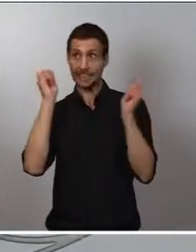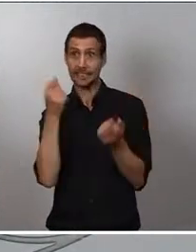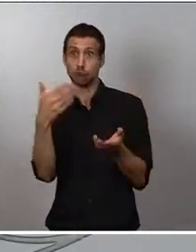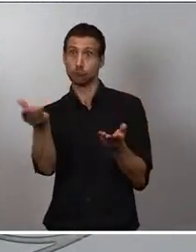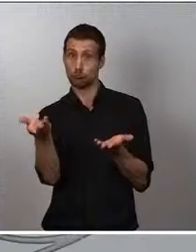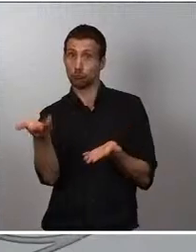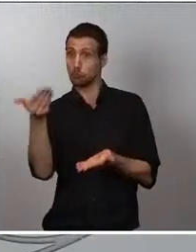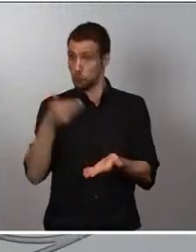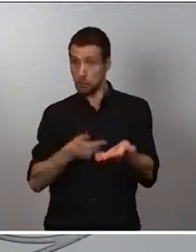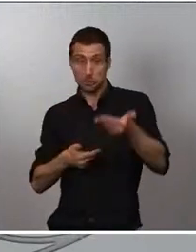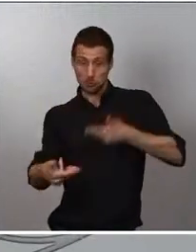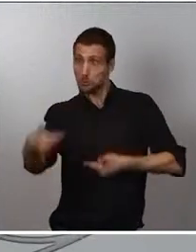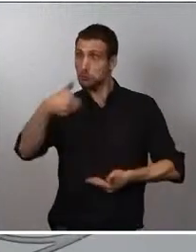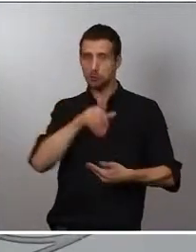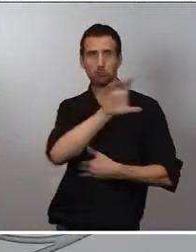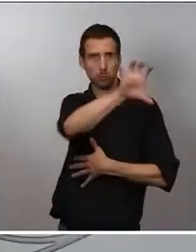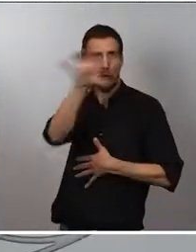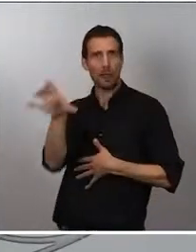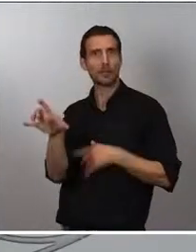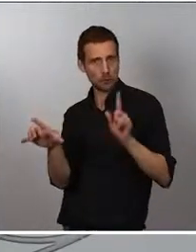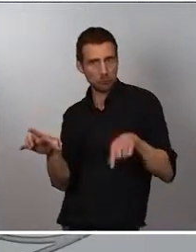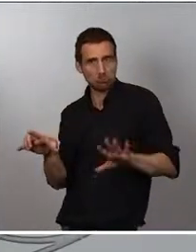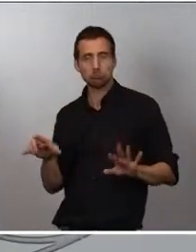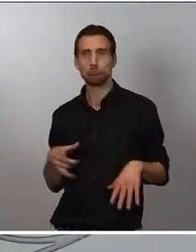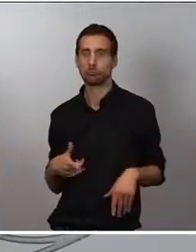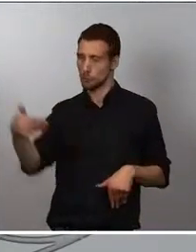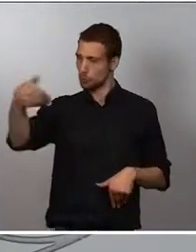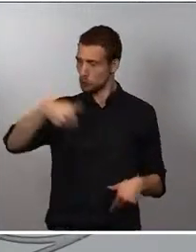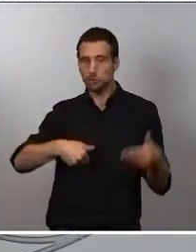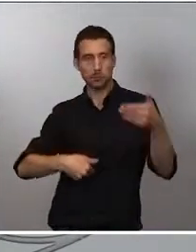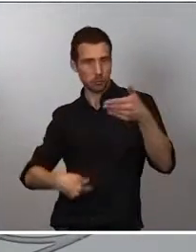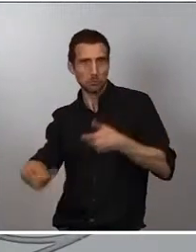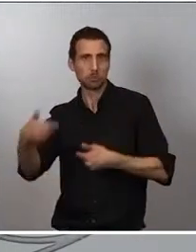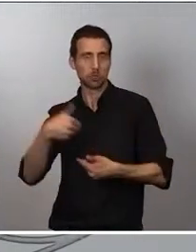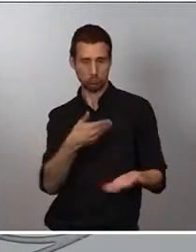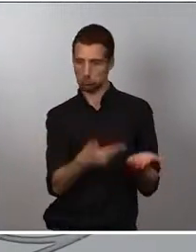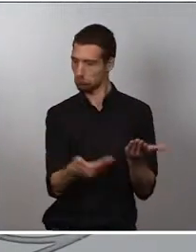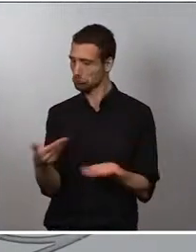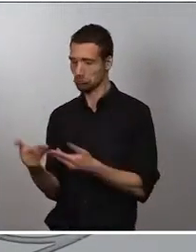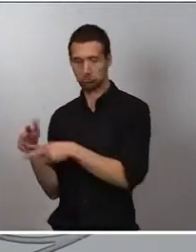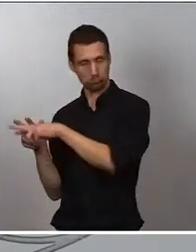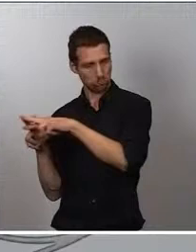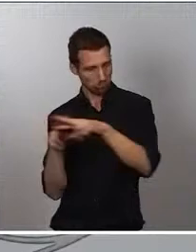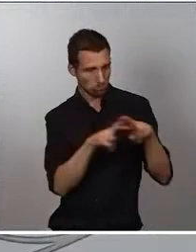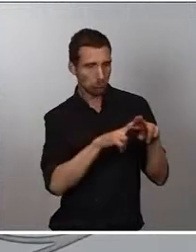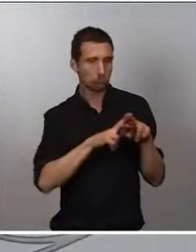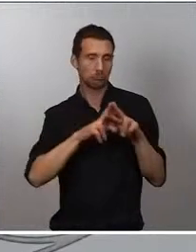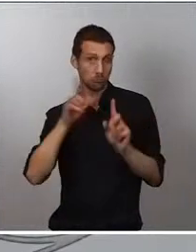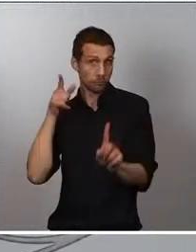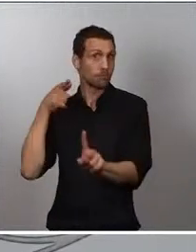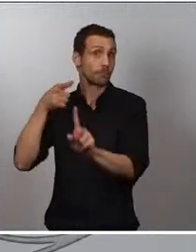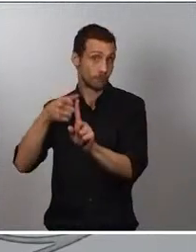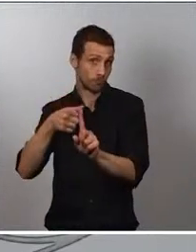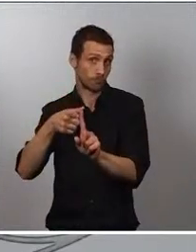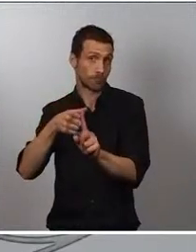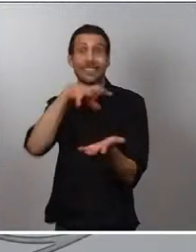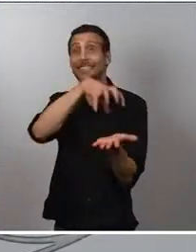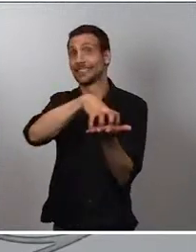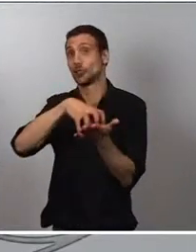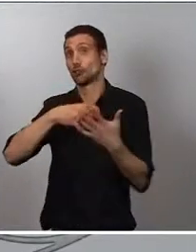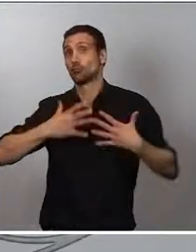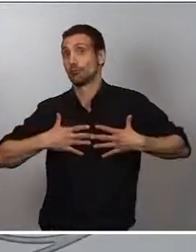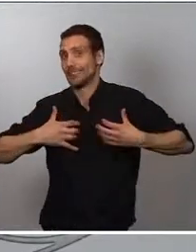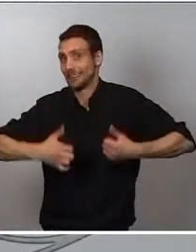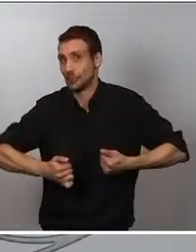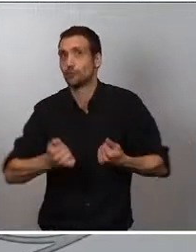adoptando las medidas que sean necesarias para seguir haciendo que nuestras residencias y nuestros centros sociosanitarios sean entornos seguros